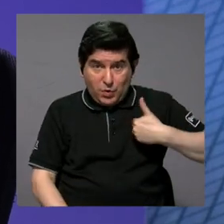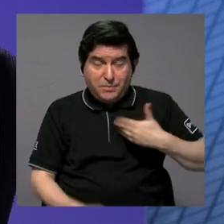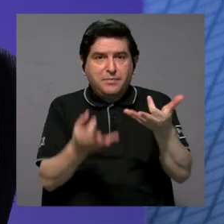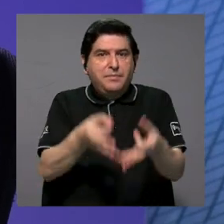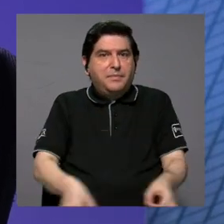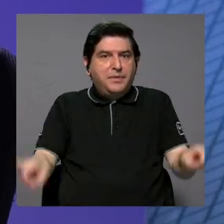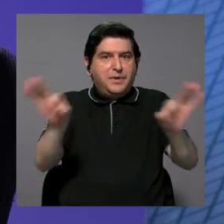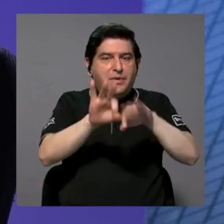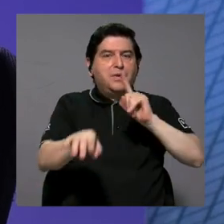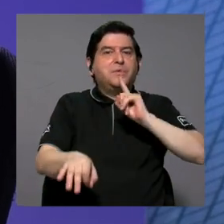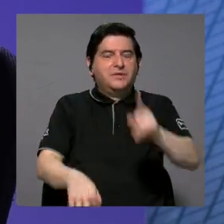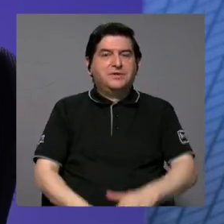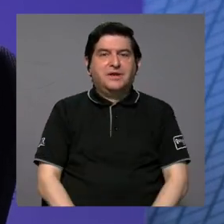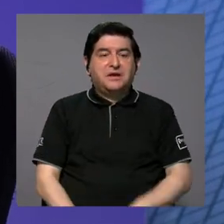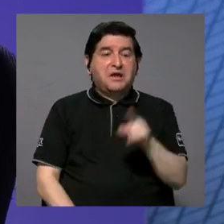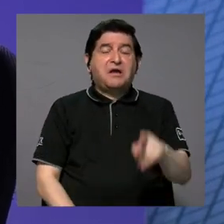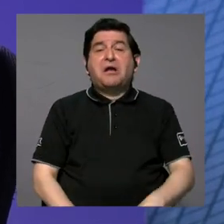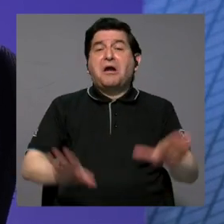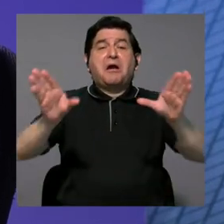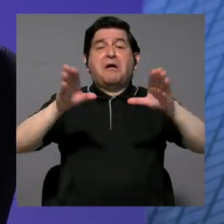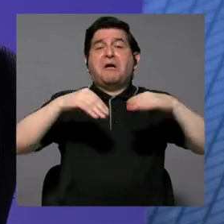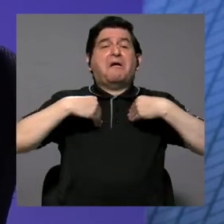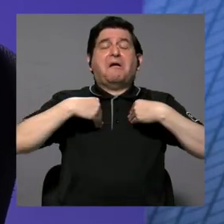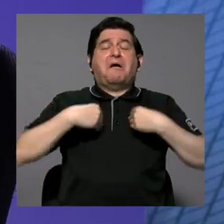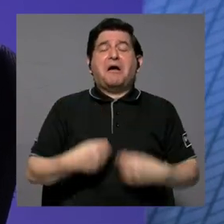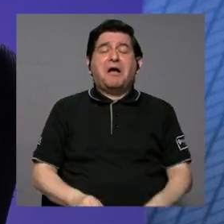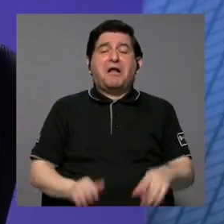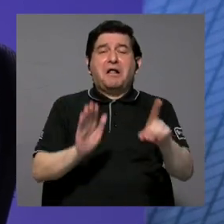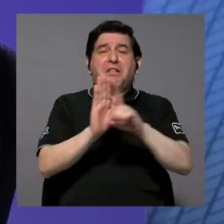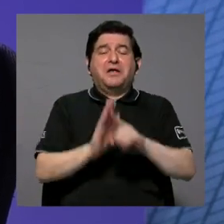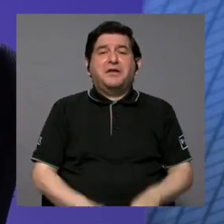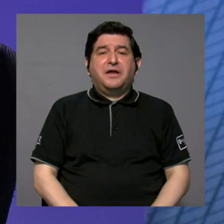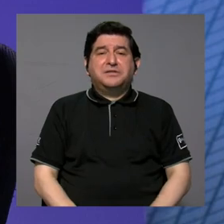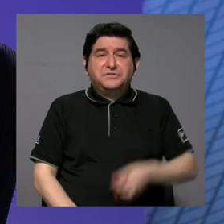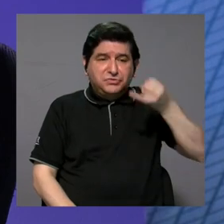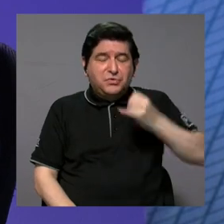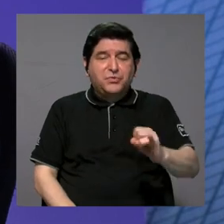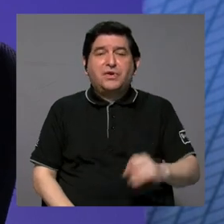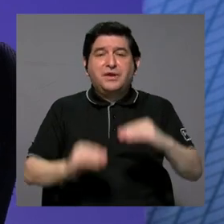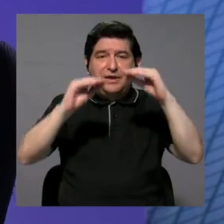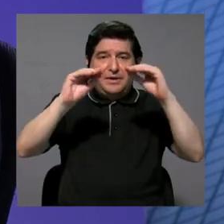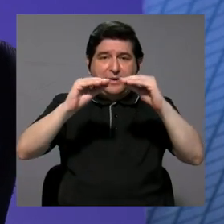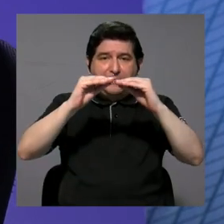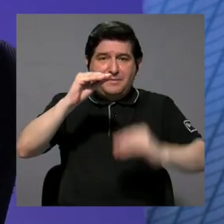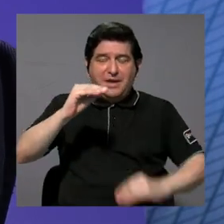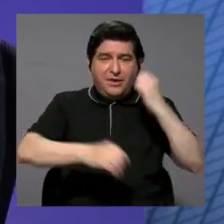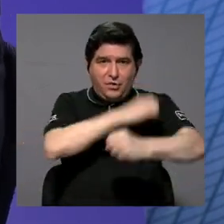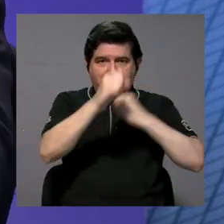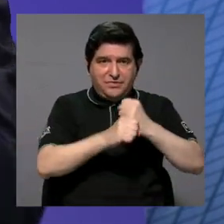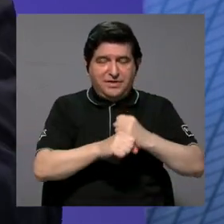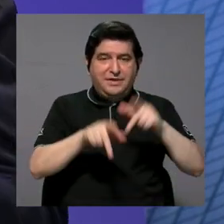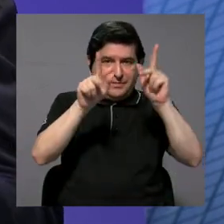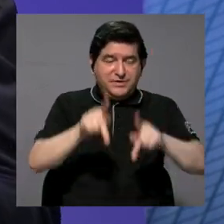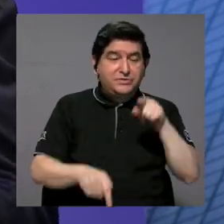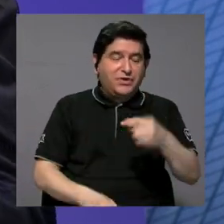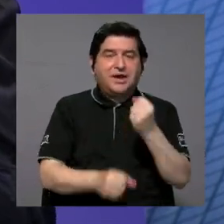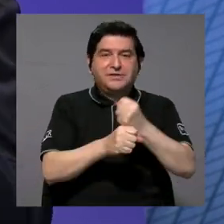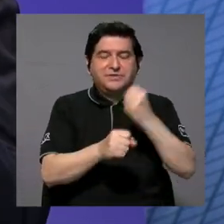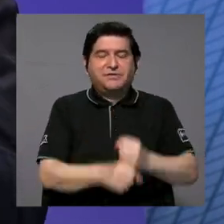por un hombre, y esto es importante decirlo, que se arroga el derecho de violentar a una persona menor de edad. Y eso es algo que tenemos que trabajar dentro de